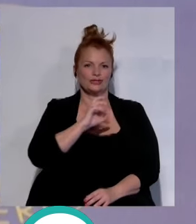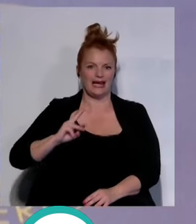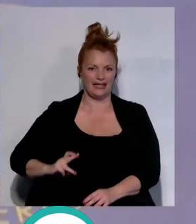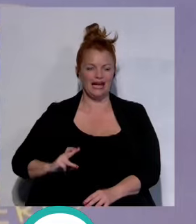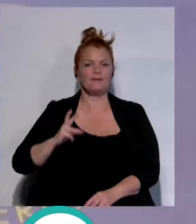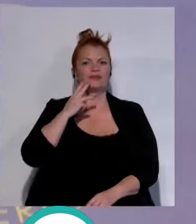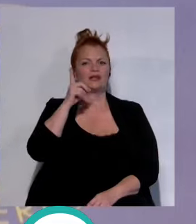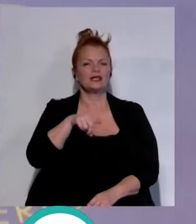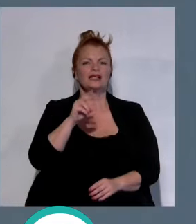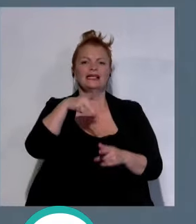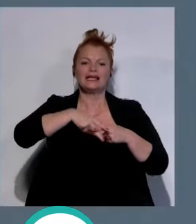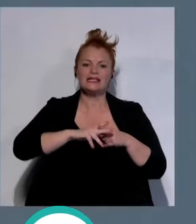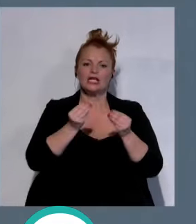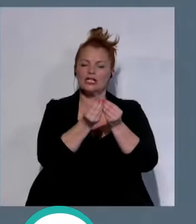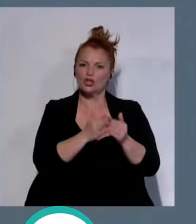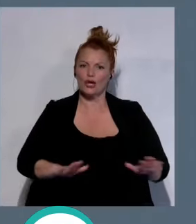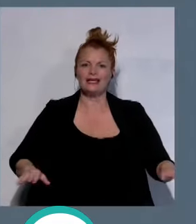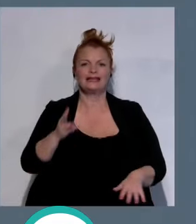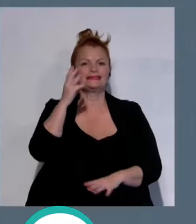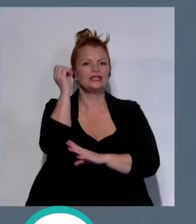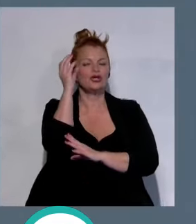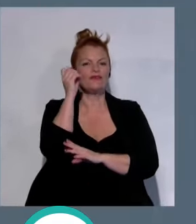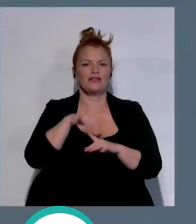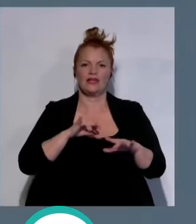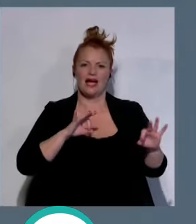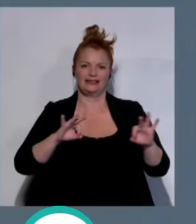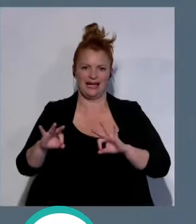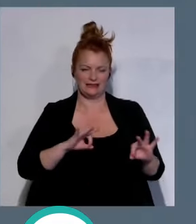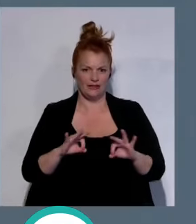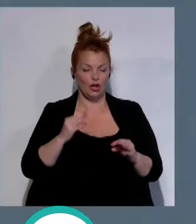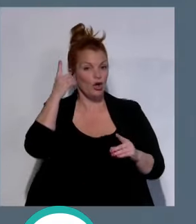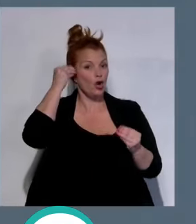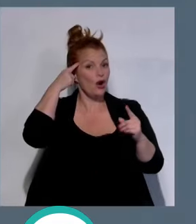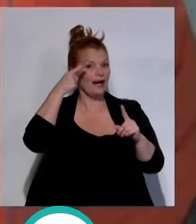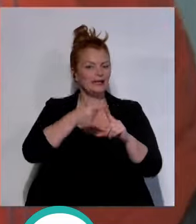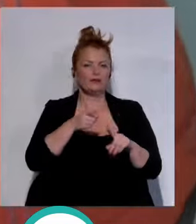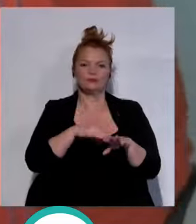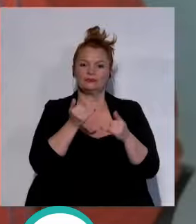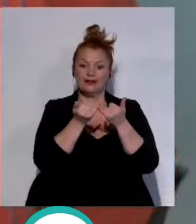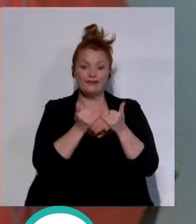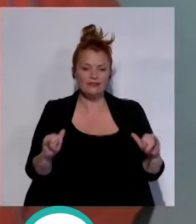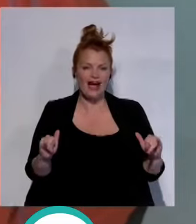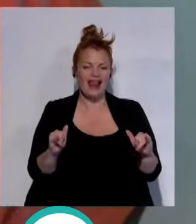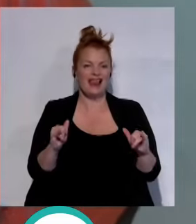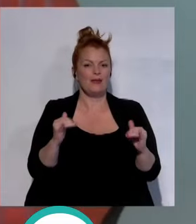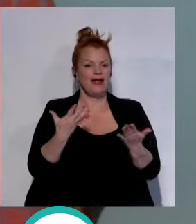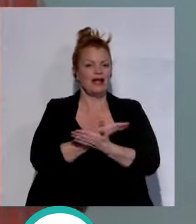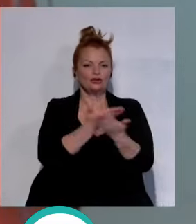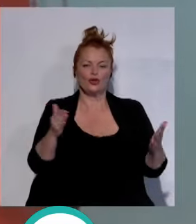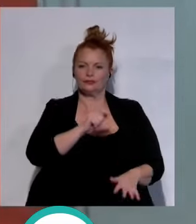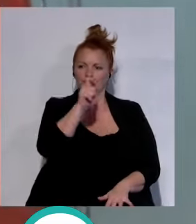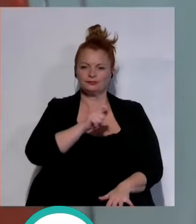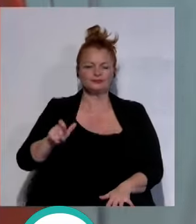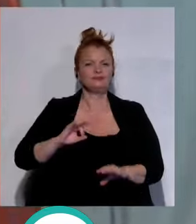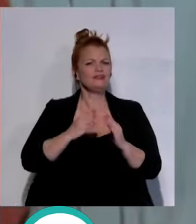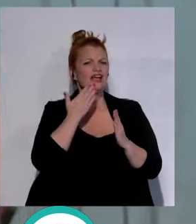con dos talleres para escolares y tres conferencias teatralizadas con el objetivo de acercar el festival a toda la ciudadanía se ha abierto el